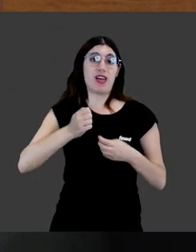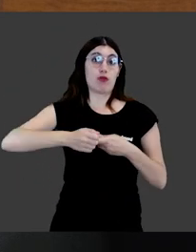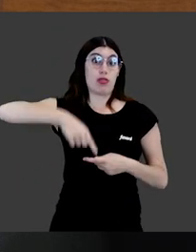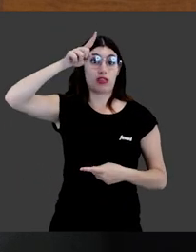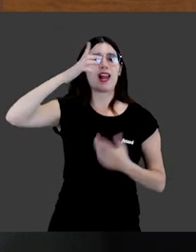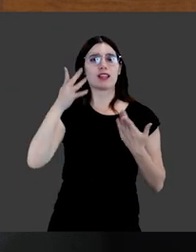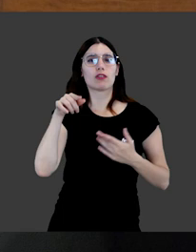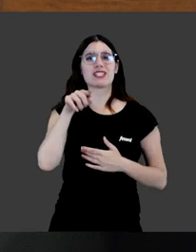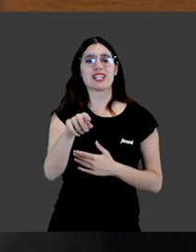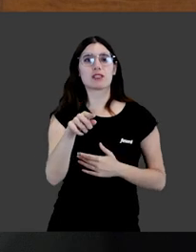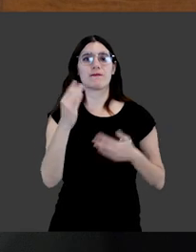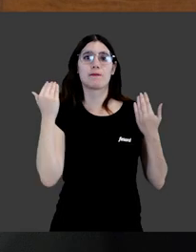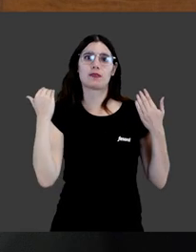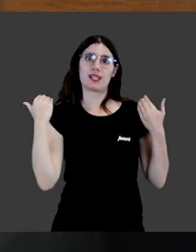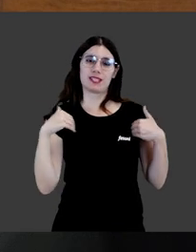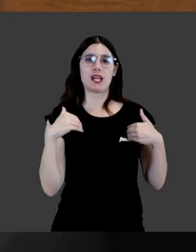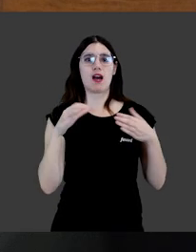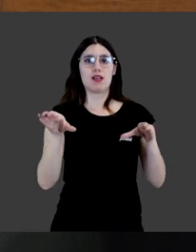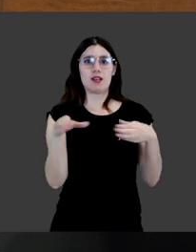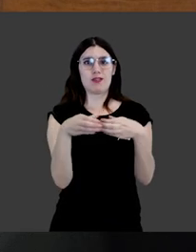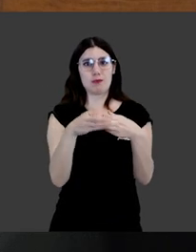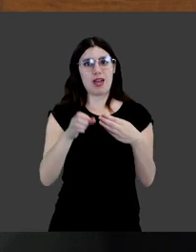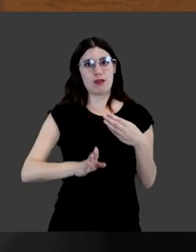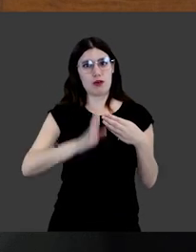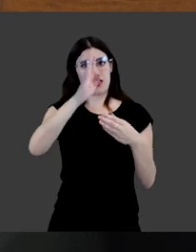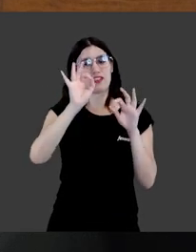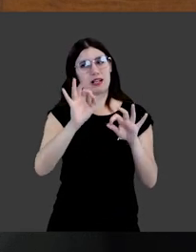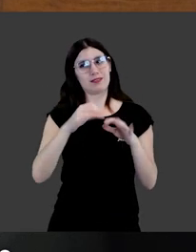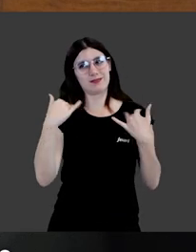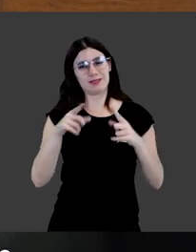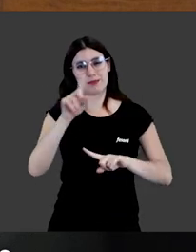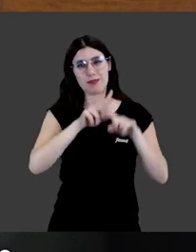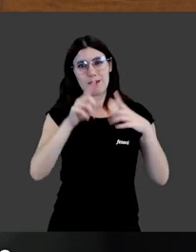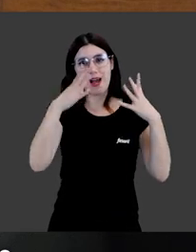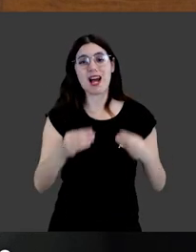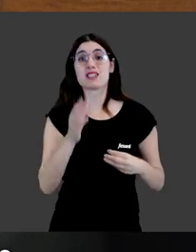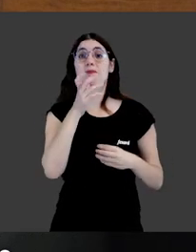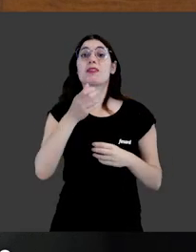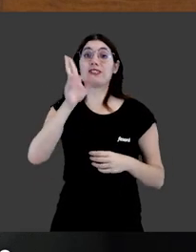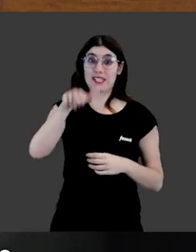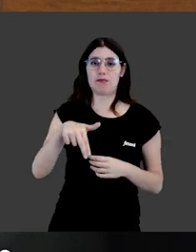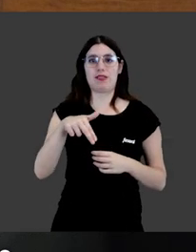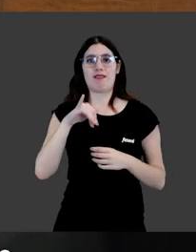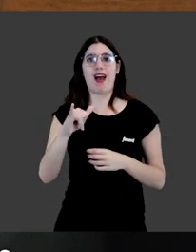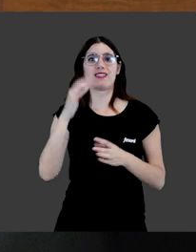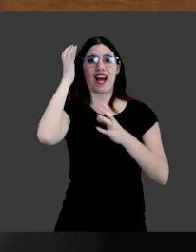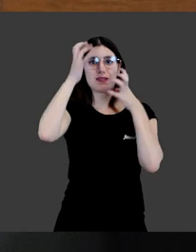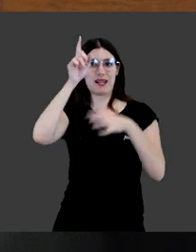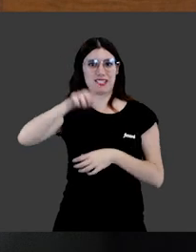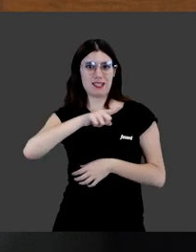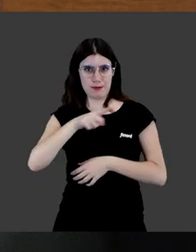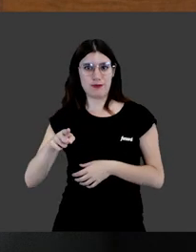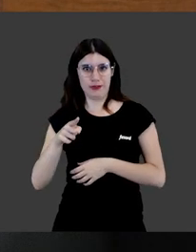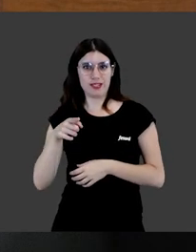horizontal. En estos casos, a la ya conflictiva propiedad horizontal, que ya sabemos que genera muchos problemas, se une el problema también de la